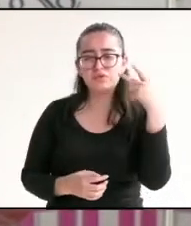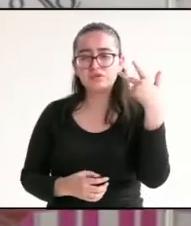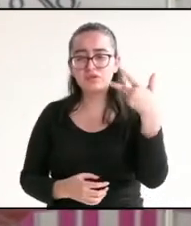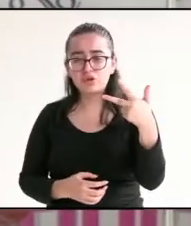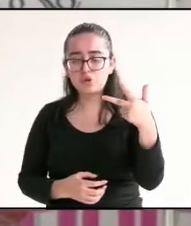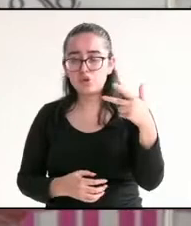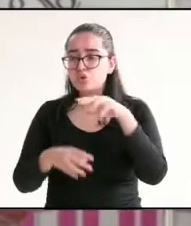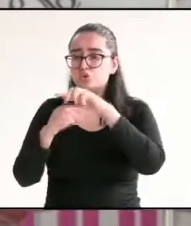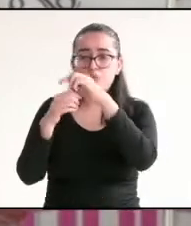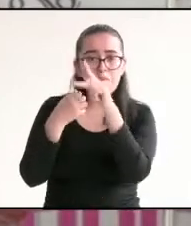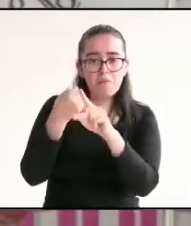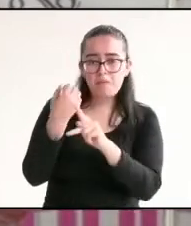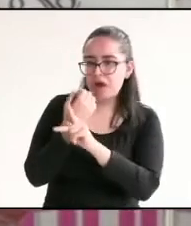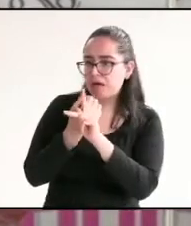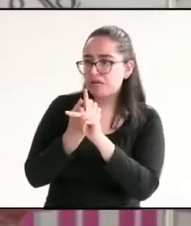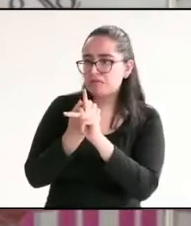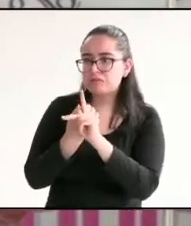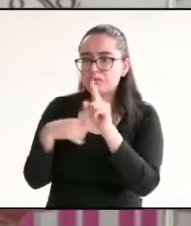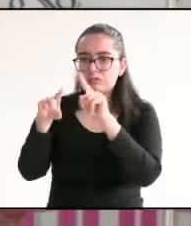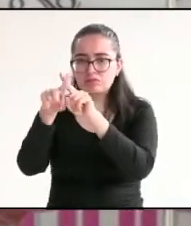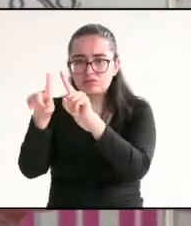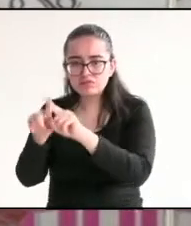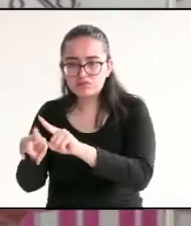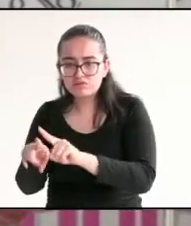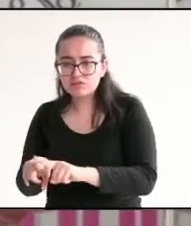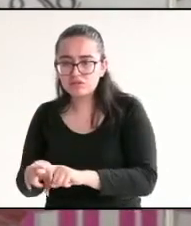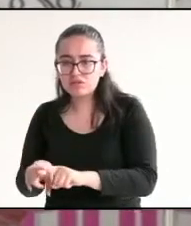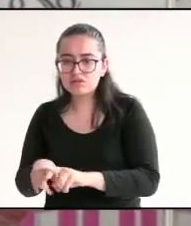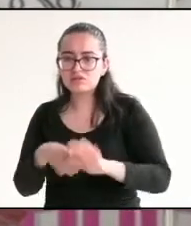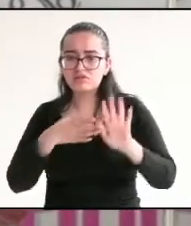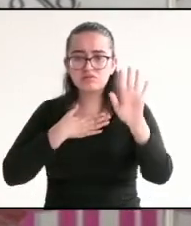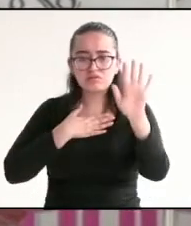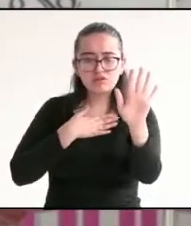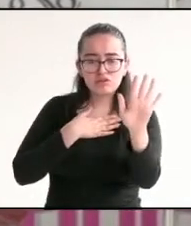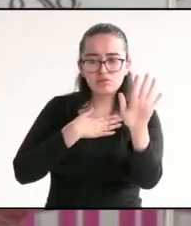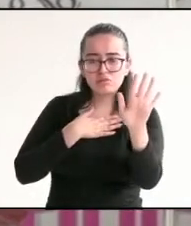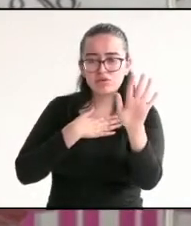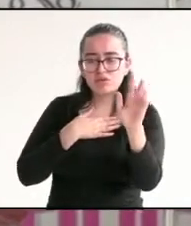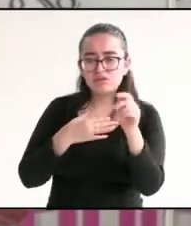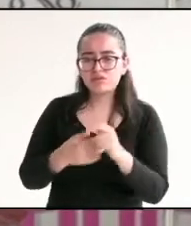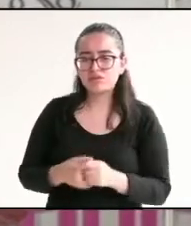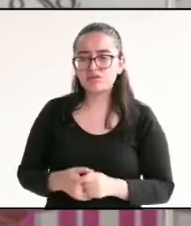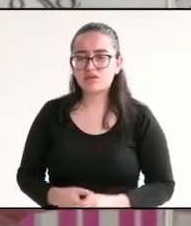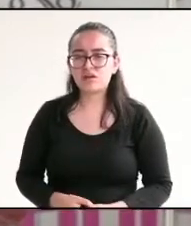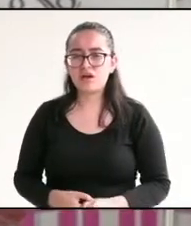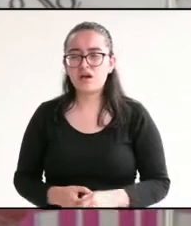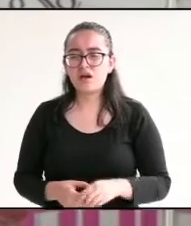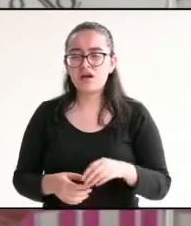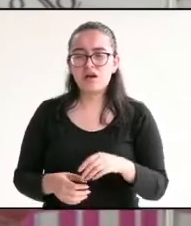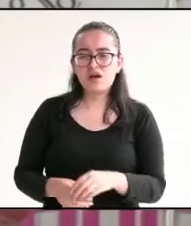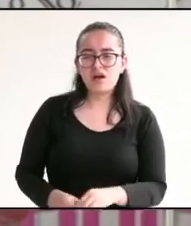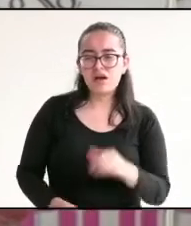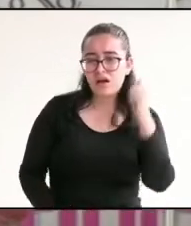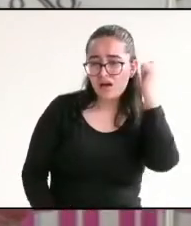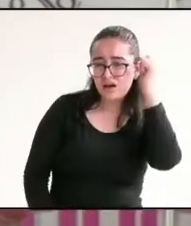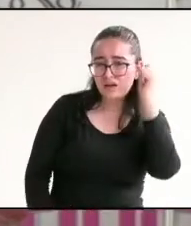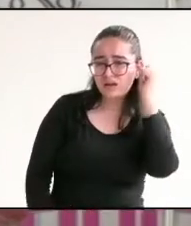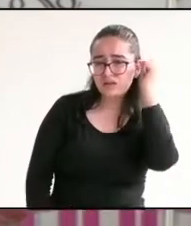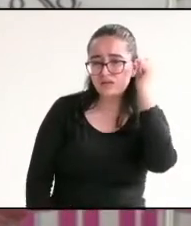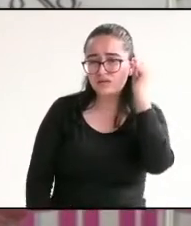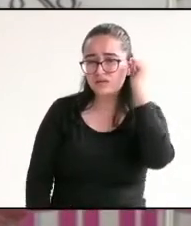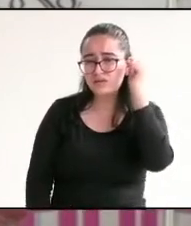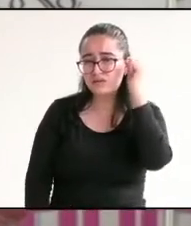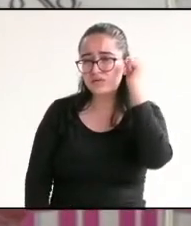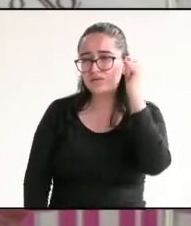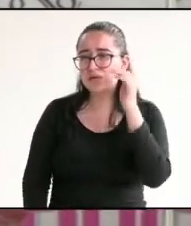comprometen a reducir la emisión de contaminantes. En Actopan, como hemos estado tratando de combatir,